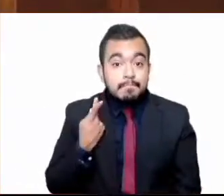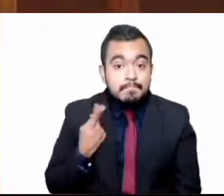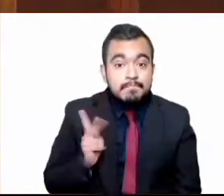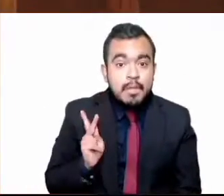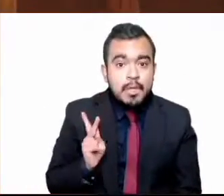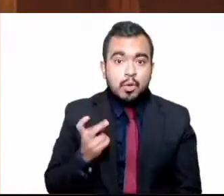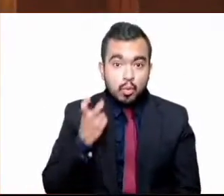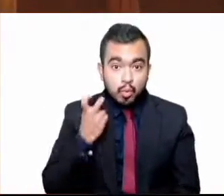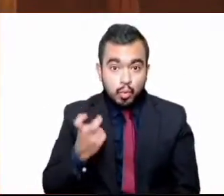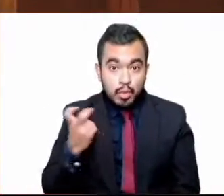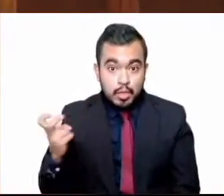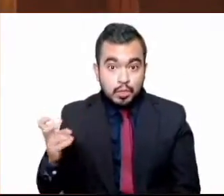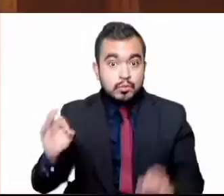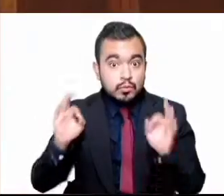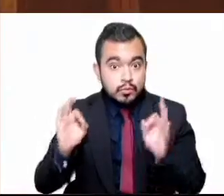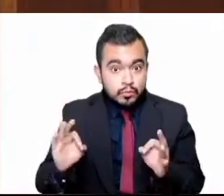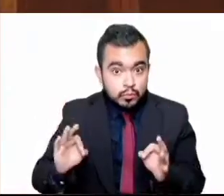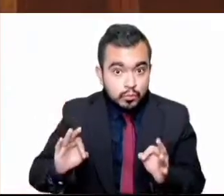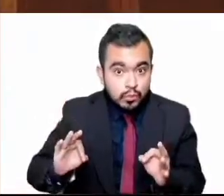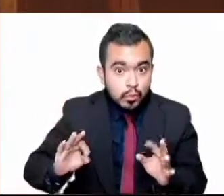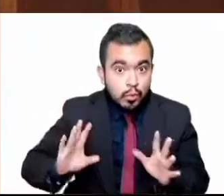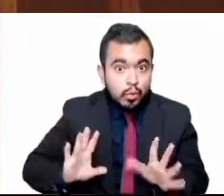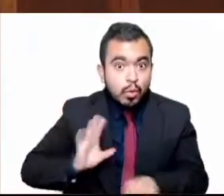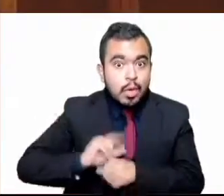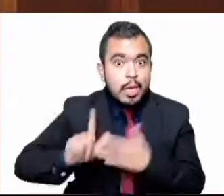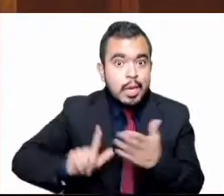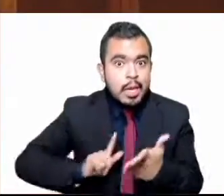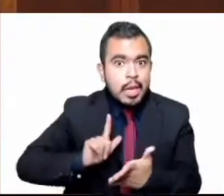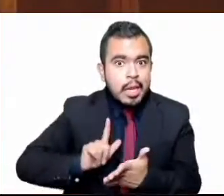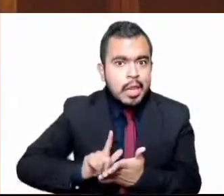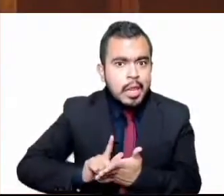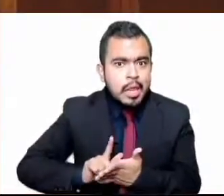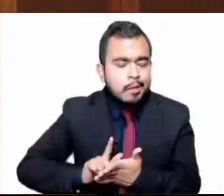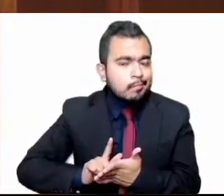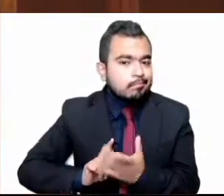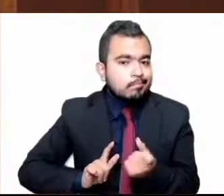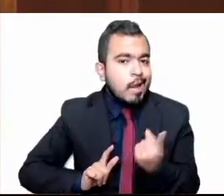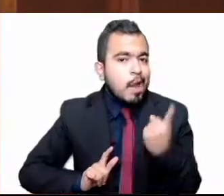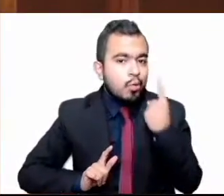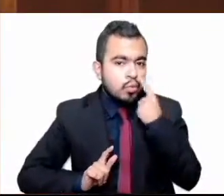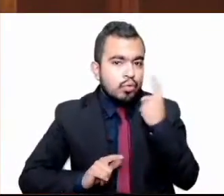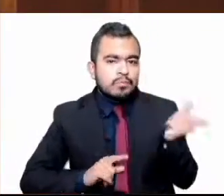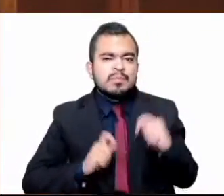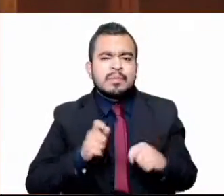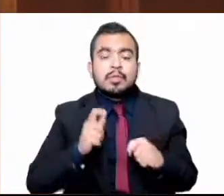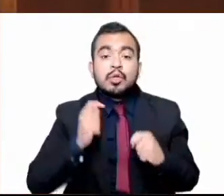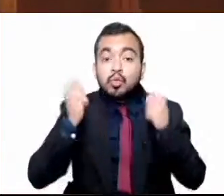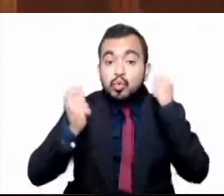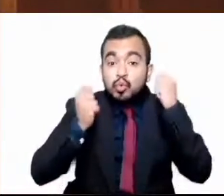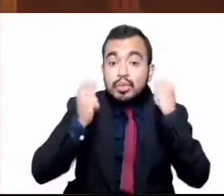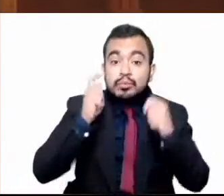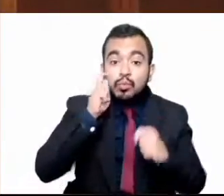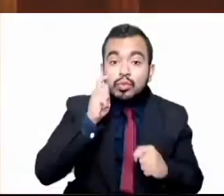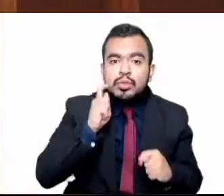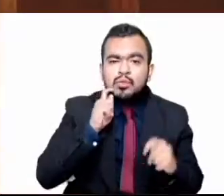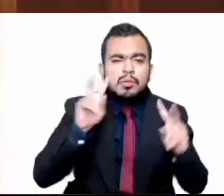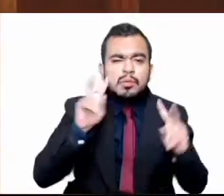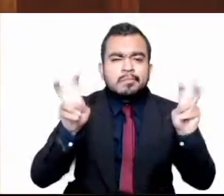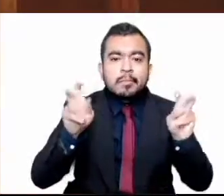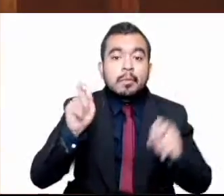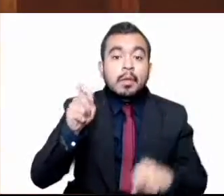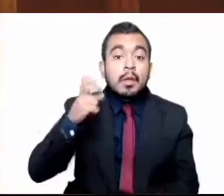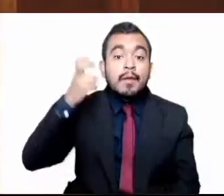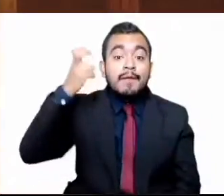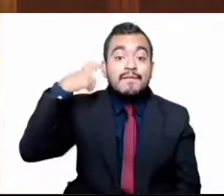Así es como llegamos al turismo sexual, que se define como el acto de viajar donde el